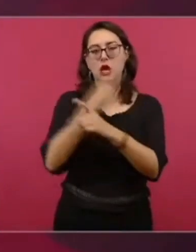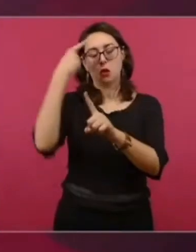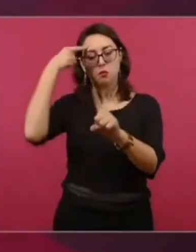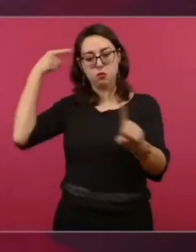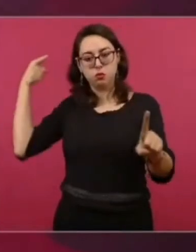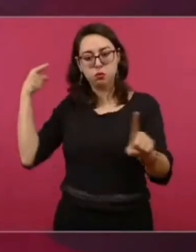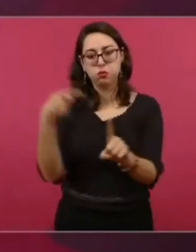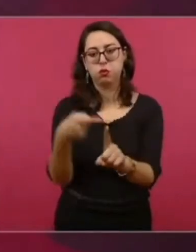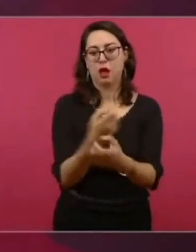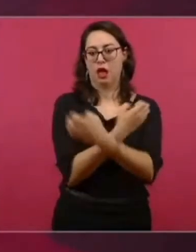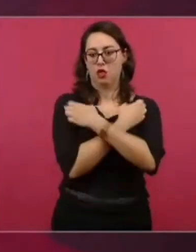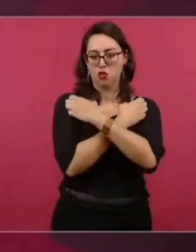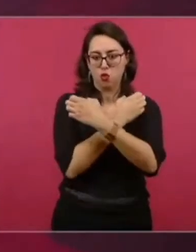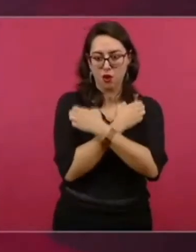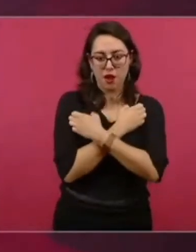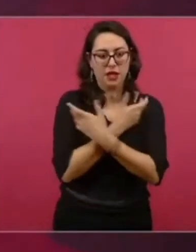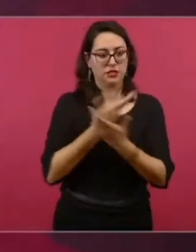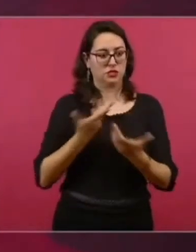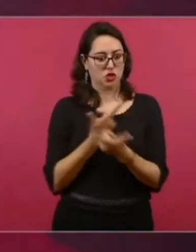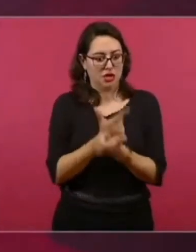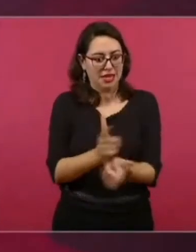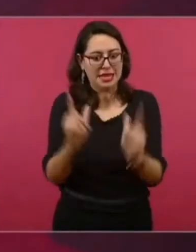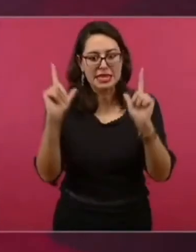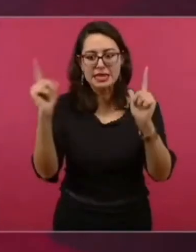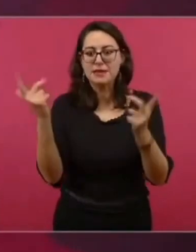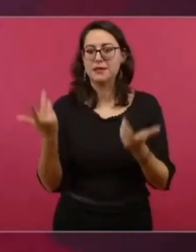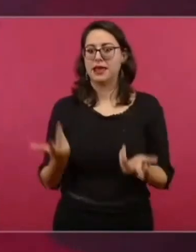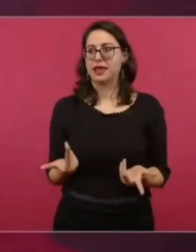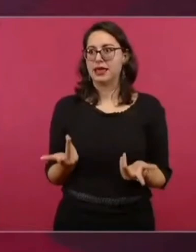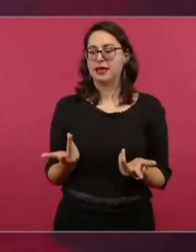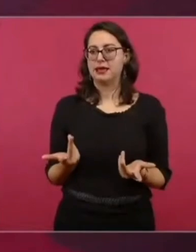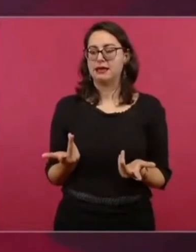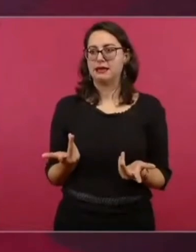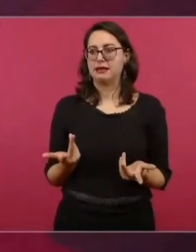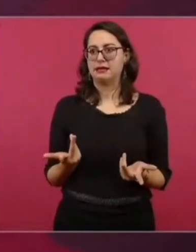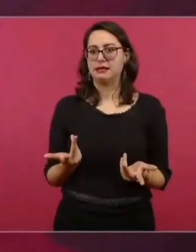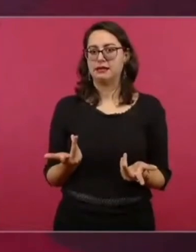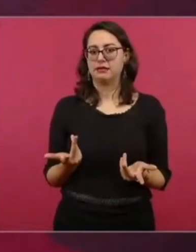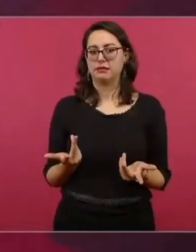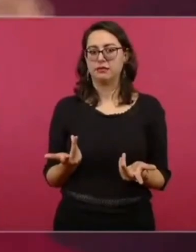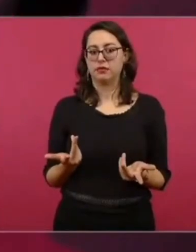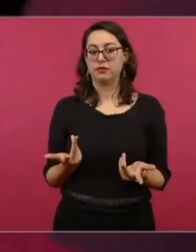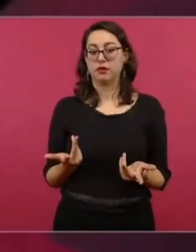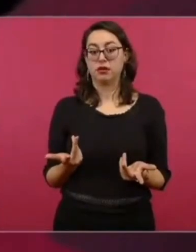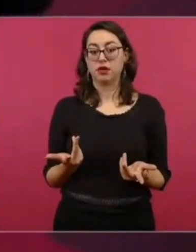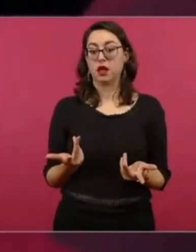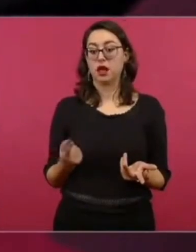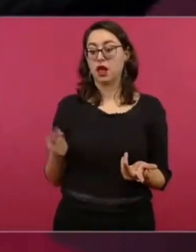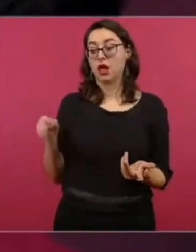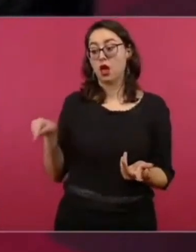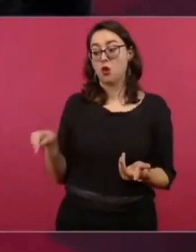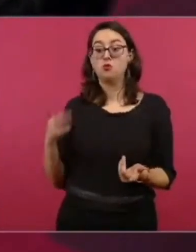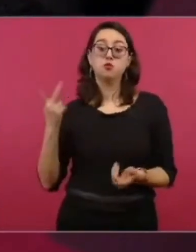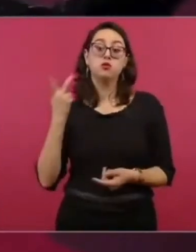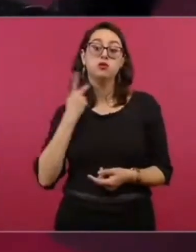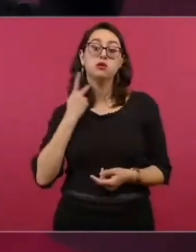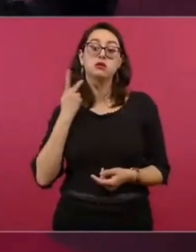la educación como práctica la libertad. No el tener el control